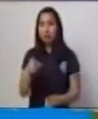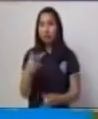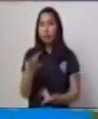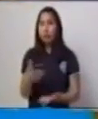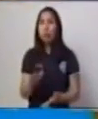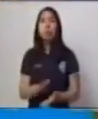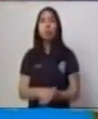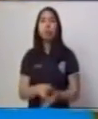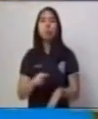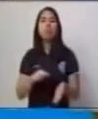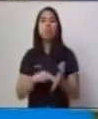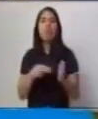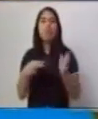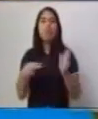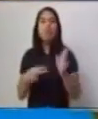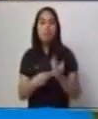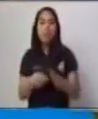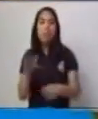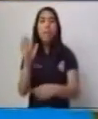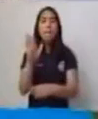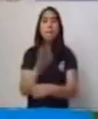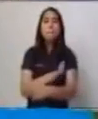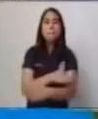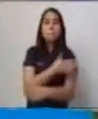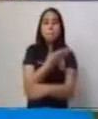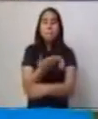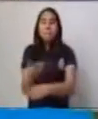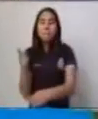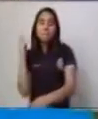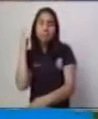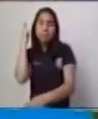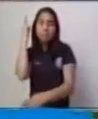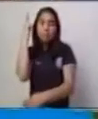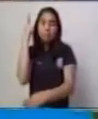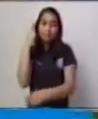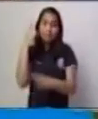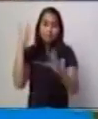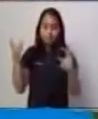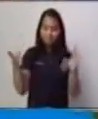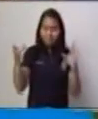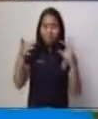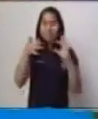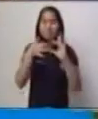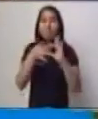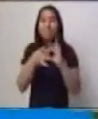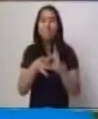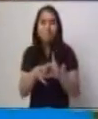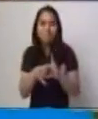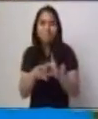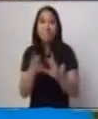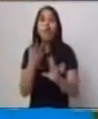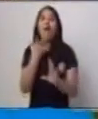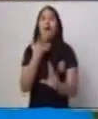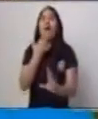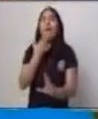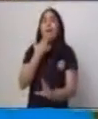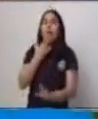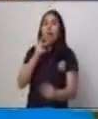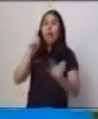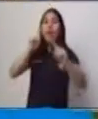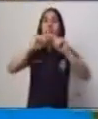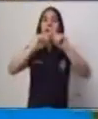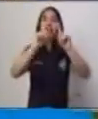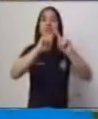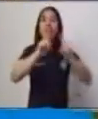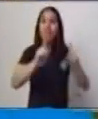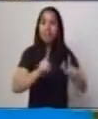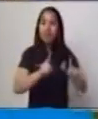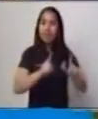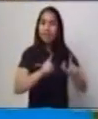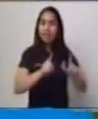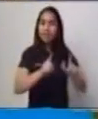manejo de los elementos. El color, el sonido, eso es algo que nos llama la atención.